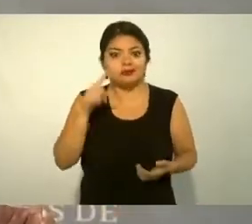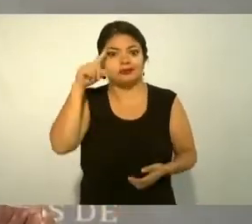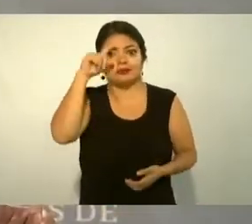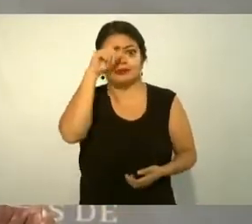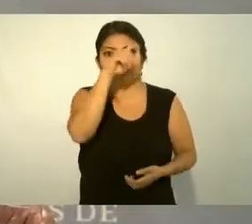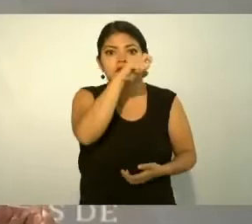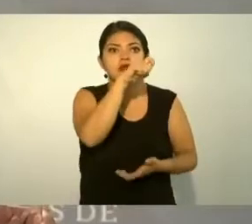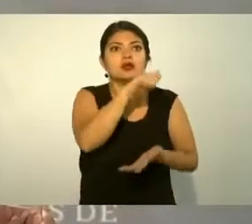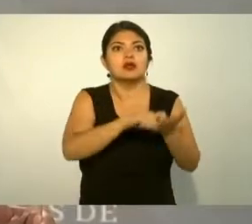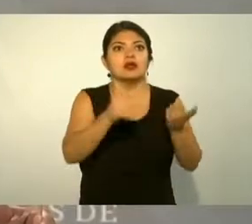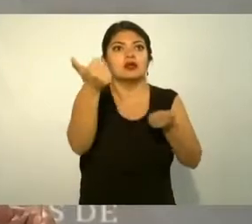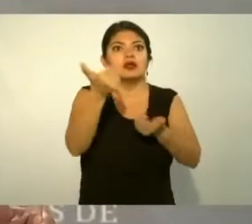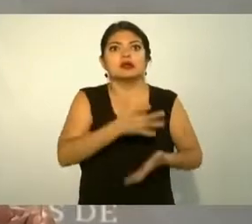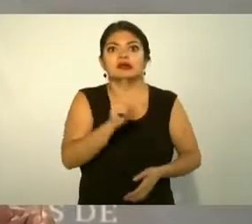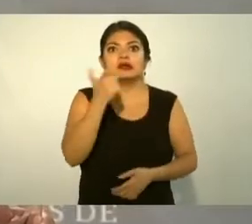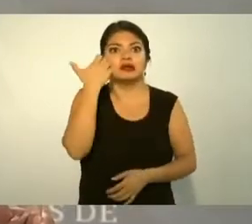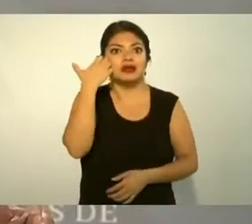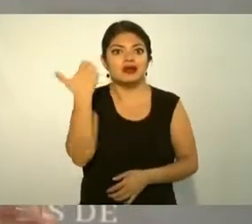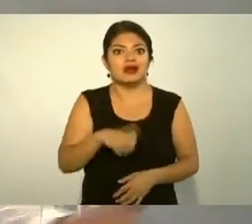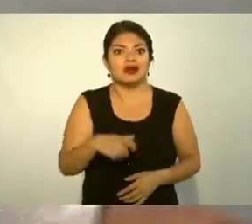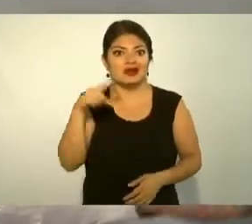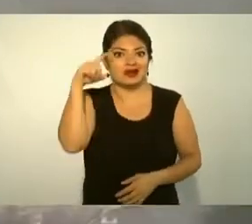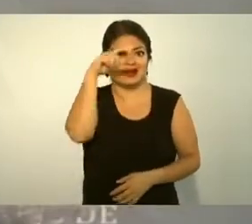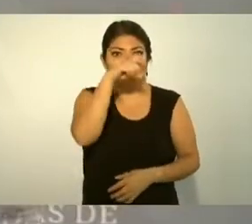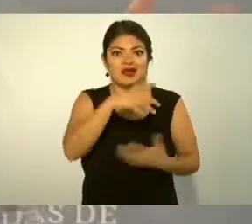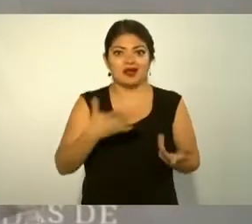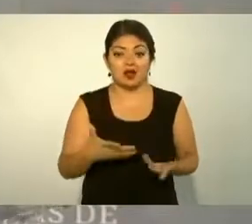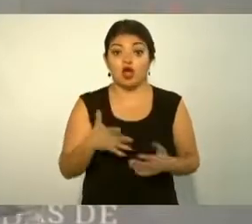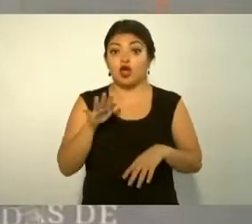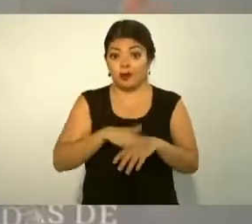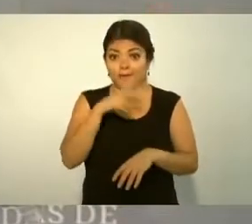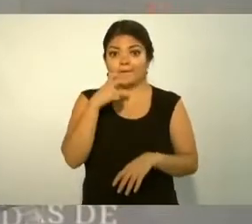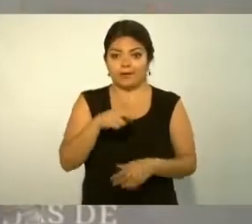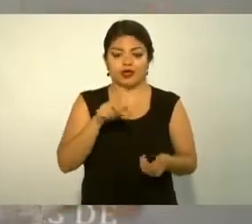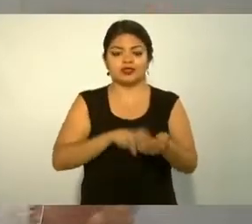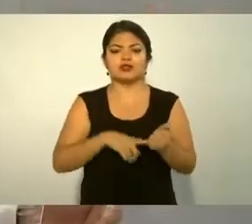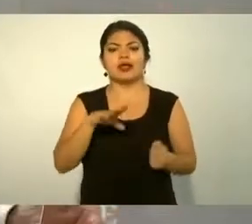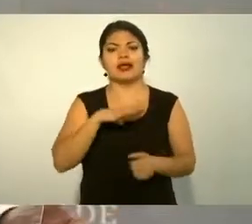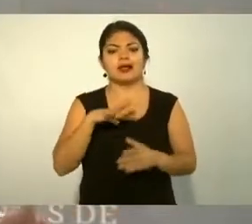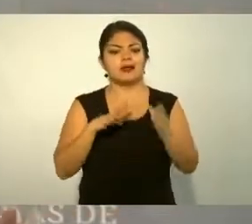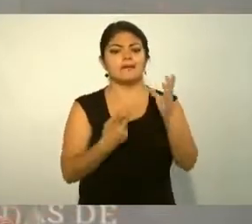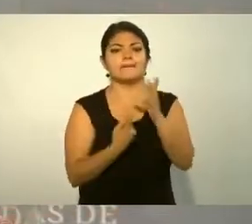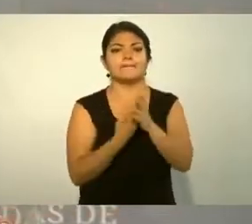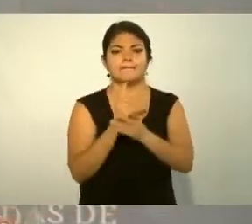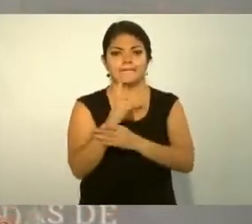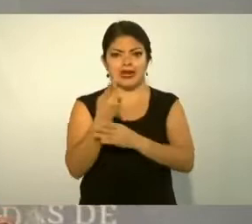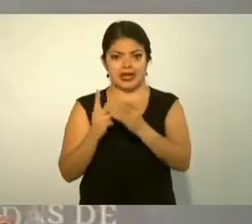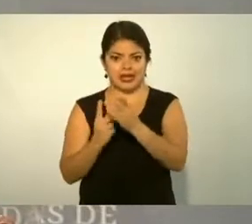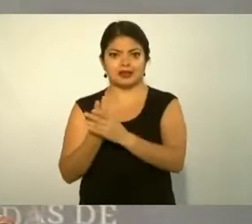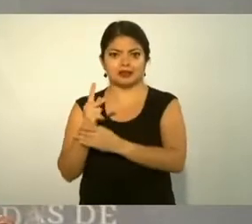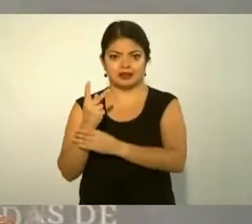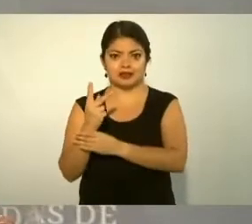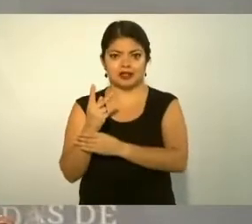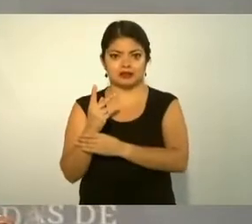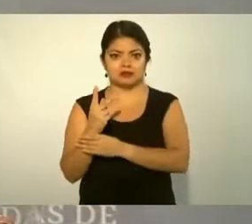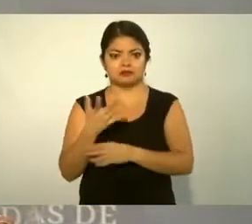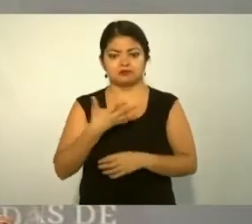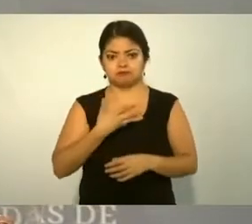entonces tenemos por ahí unas plantas que dejaron